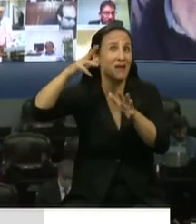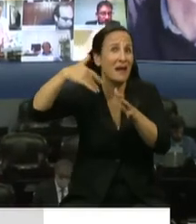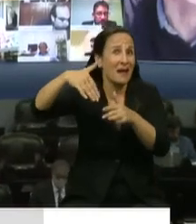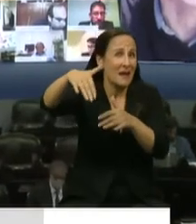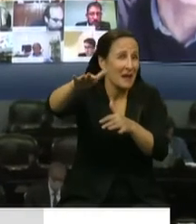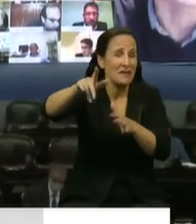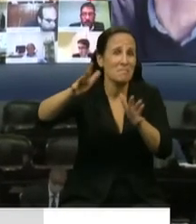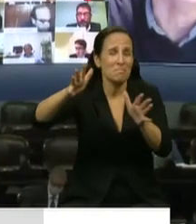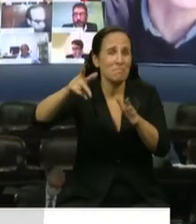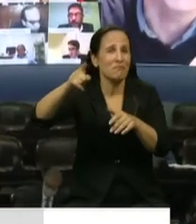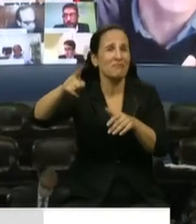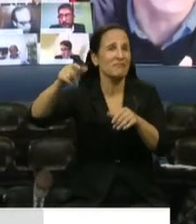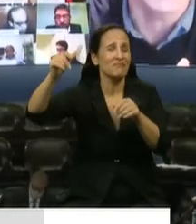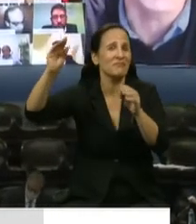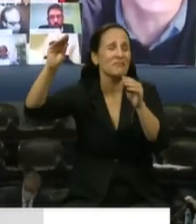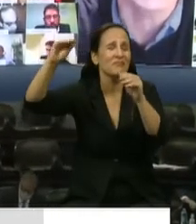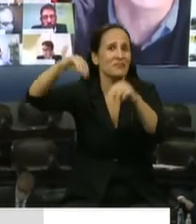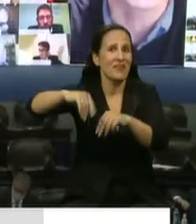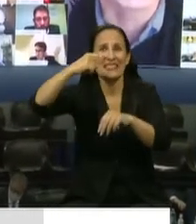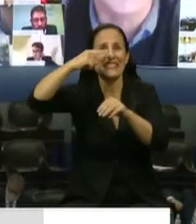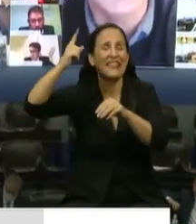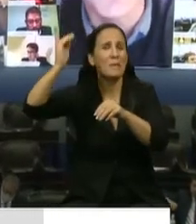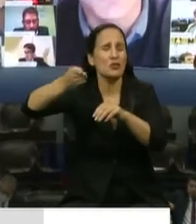superior a la caída superior al 7%,